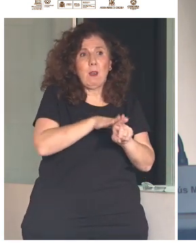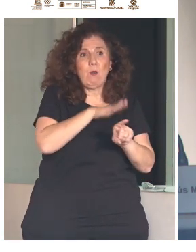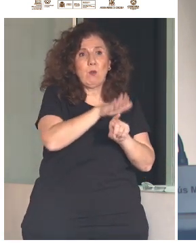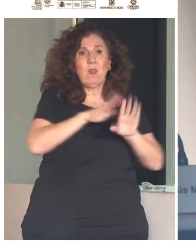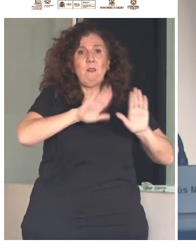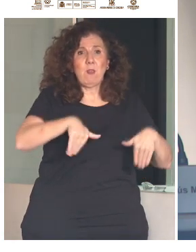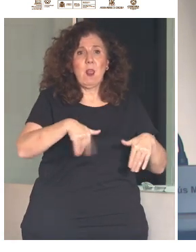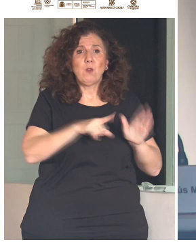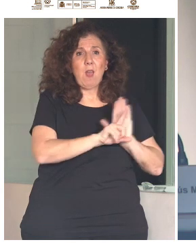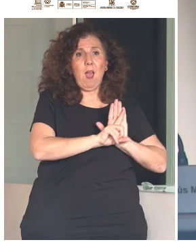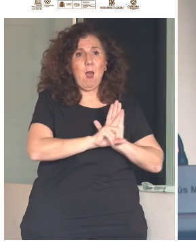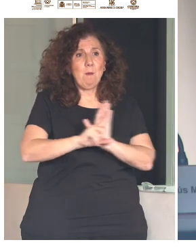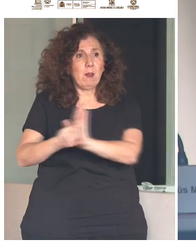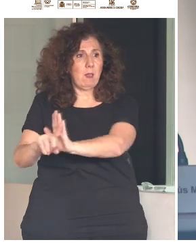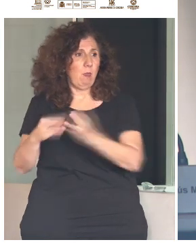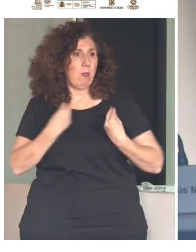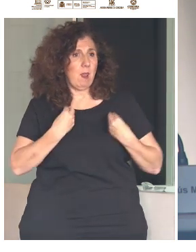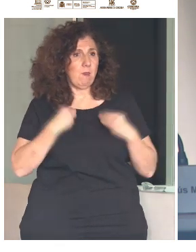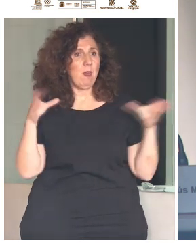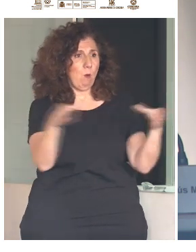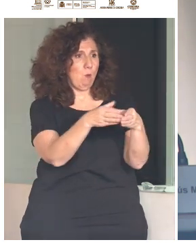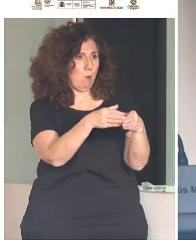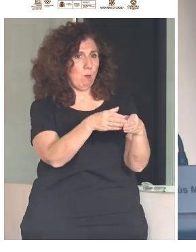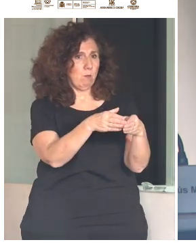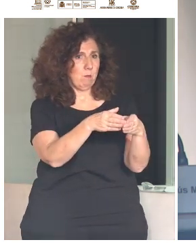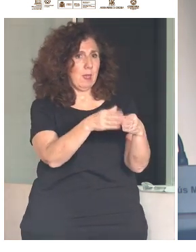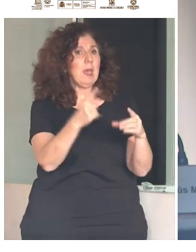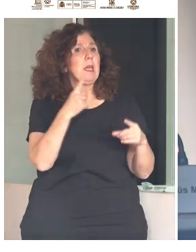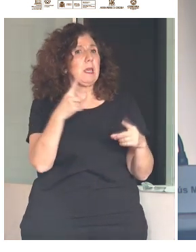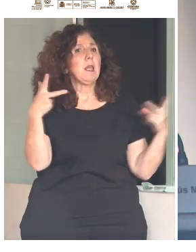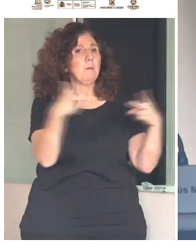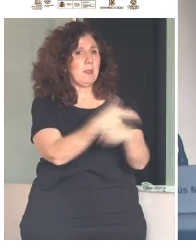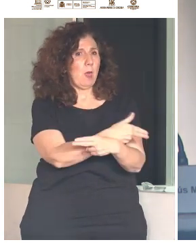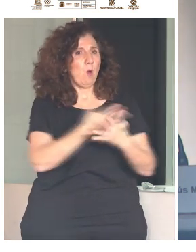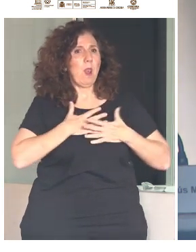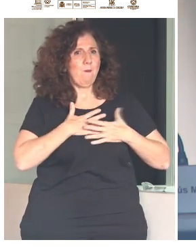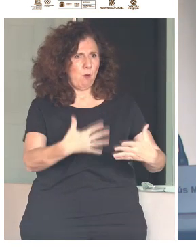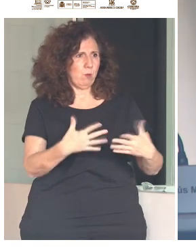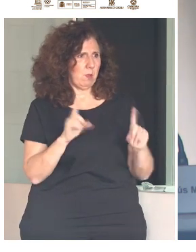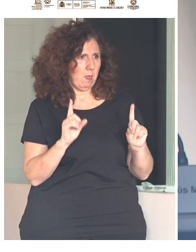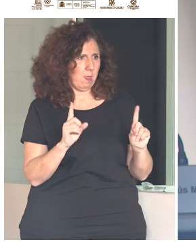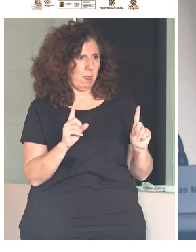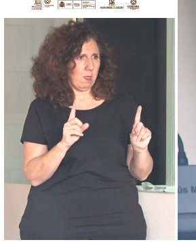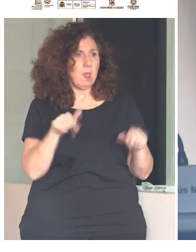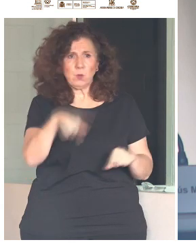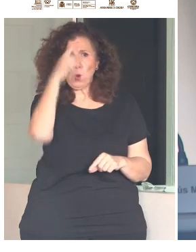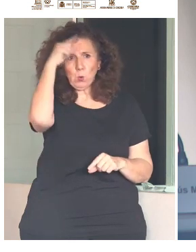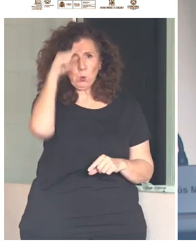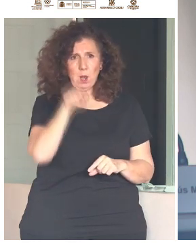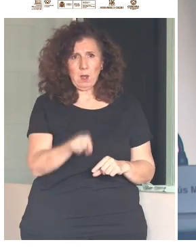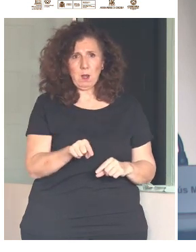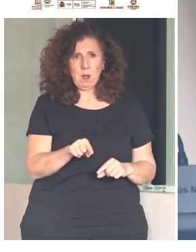y se ha limitado nuestra propia voluntad. Y eso es cultural, sí es cultural.